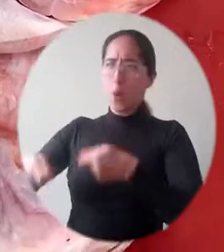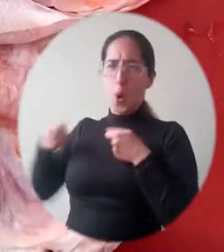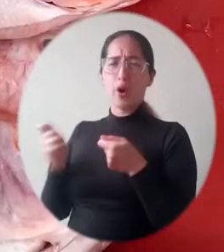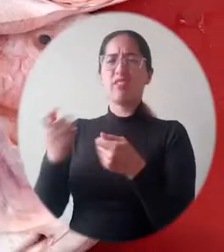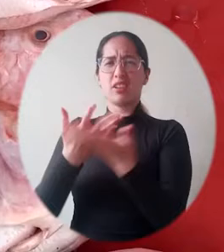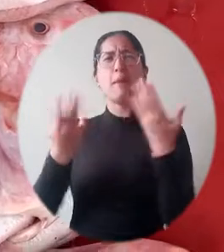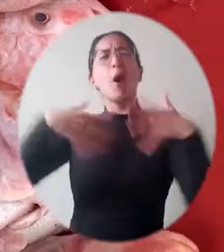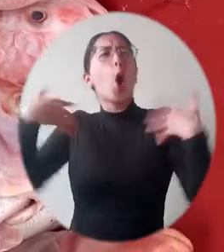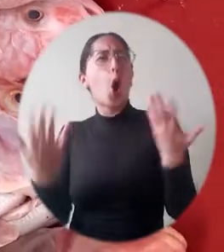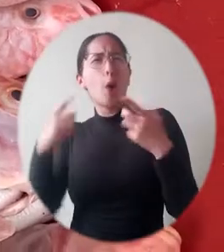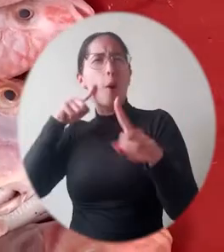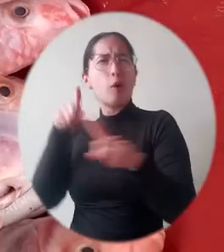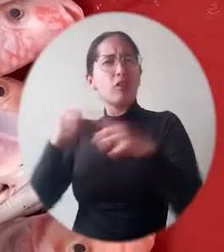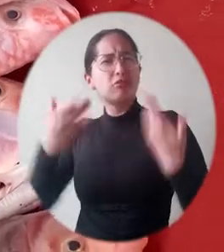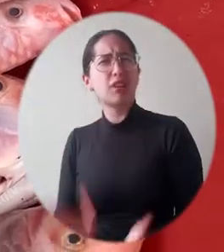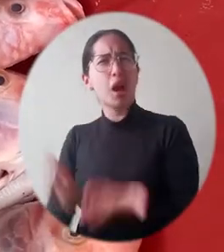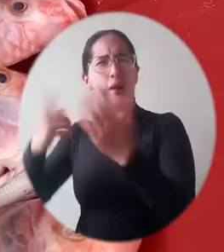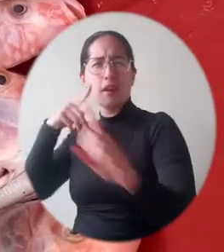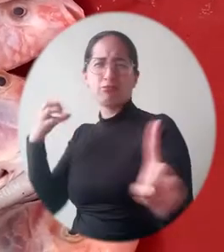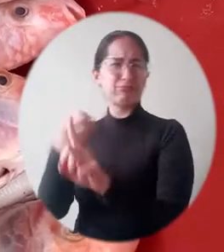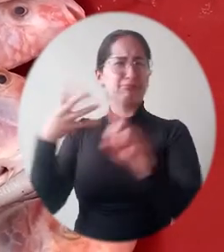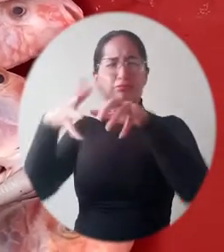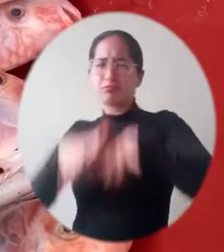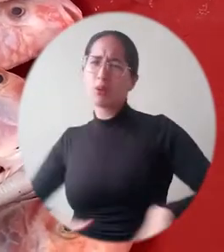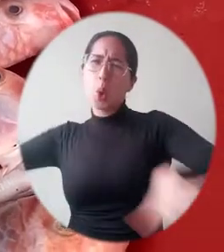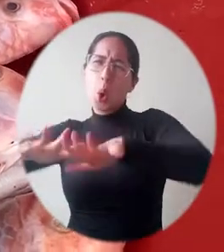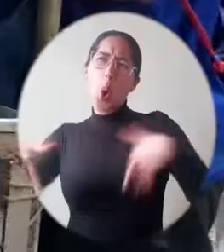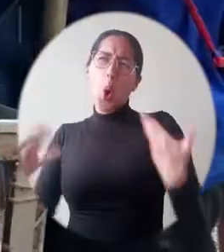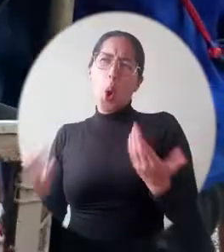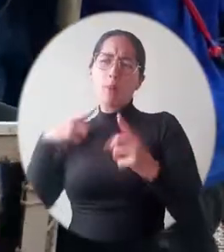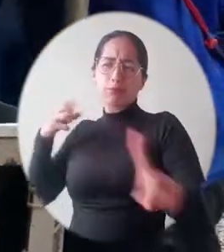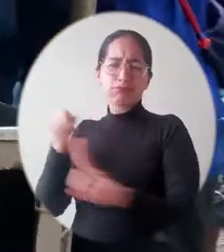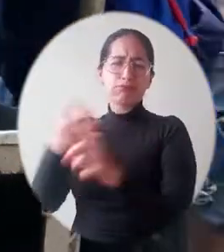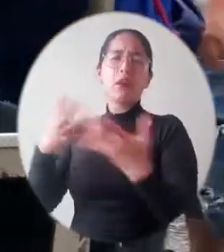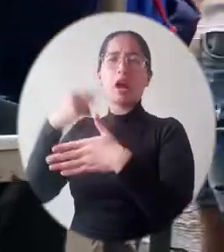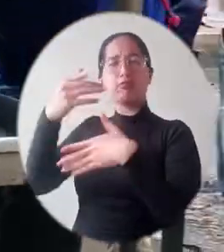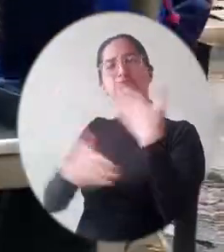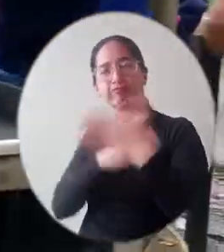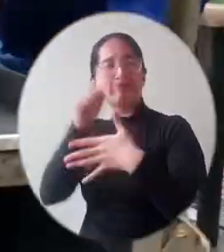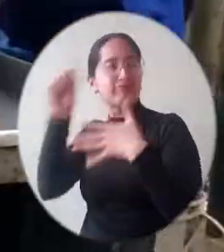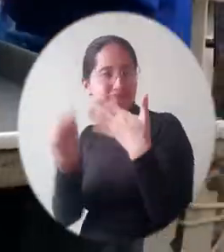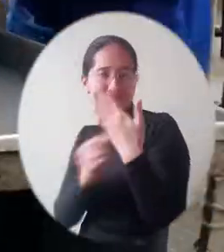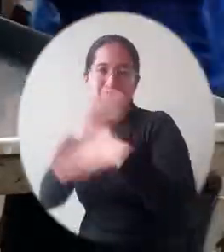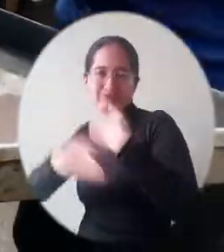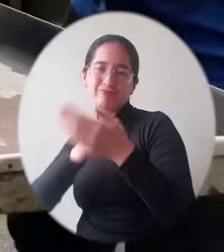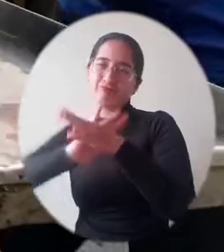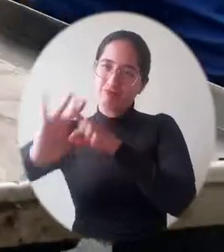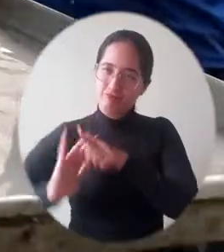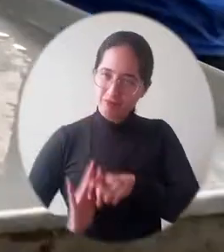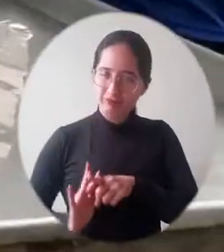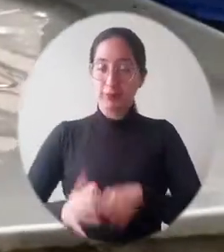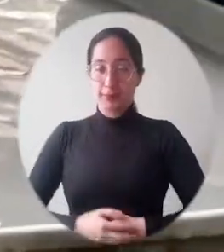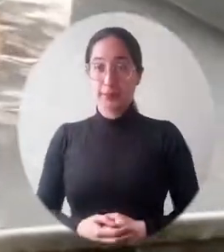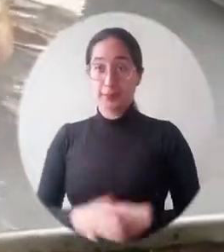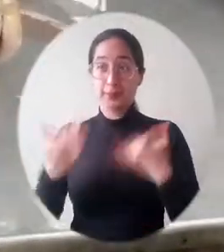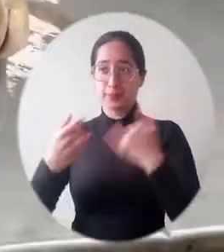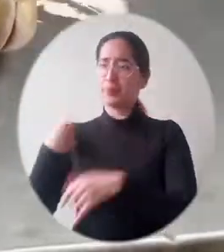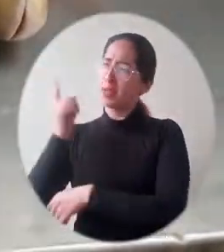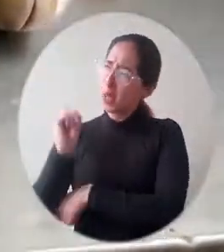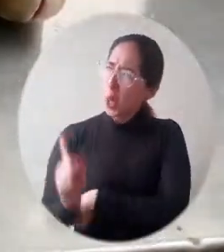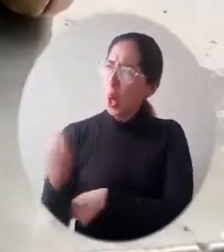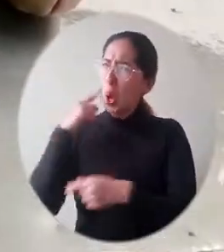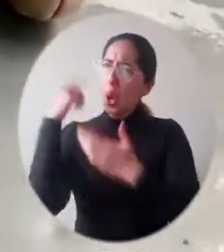y cómo podemos a través de esto generar un impacto en el territorio. Durante nueve años, ambas instituciones han trabajado